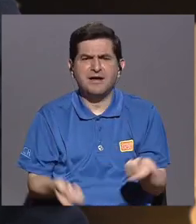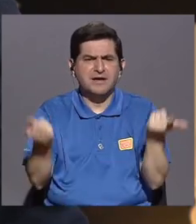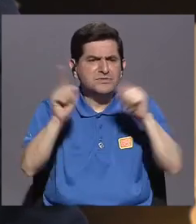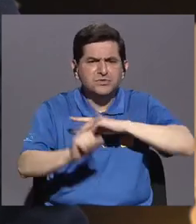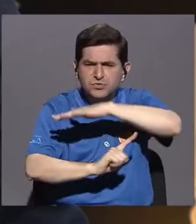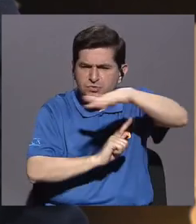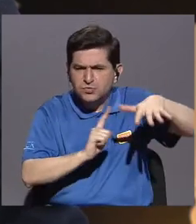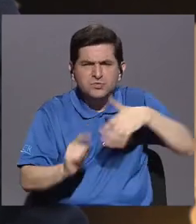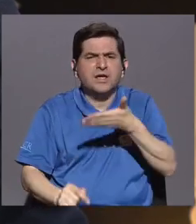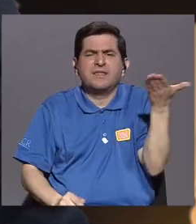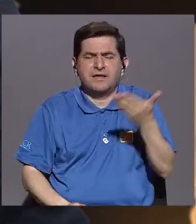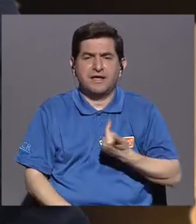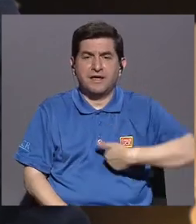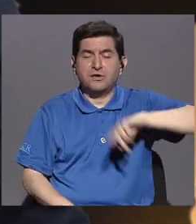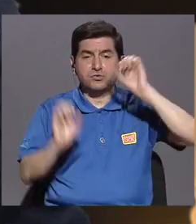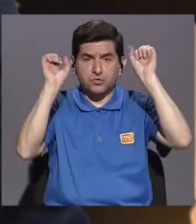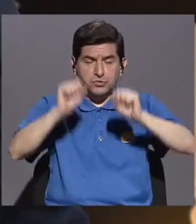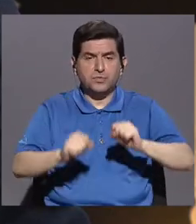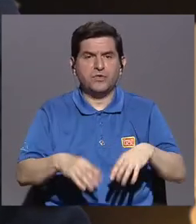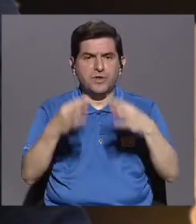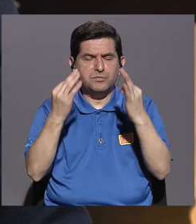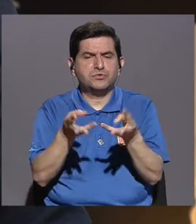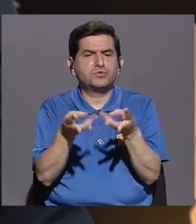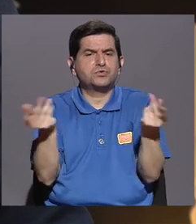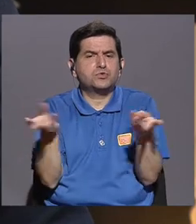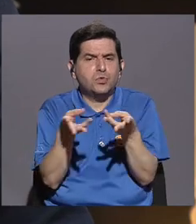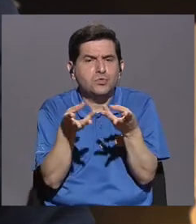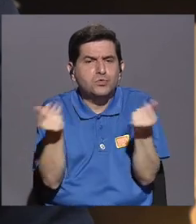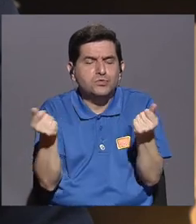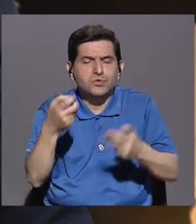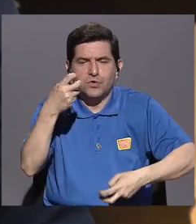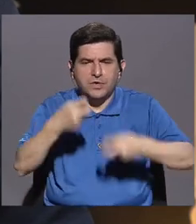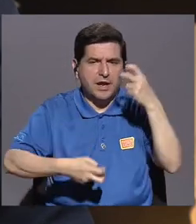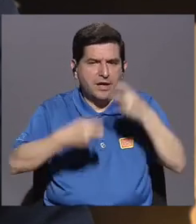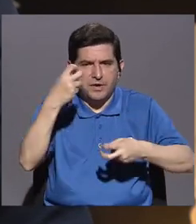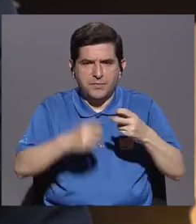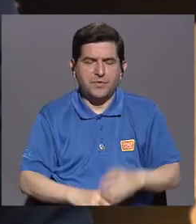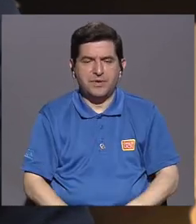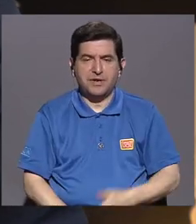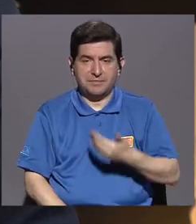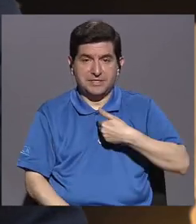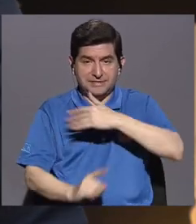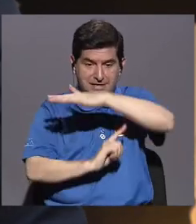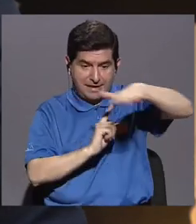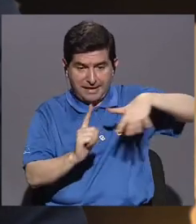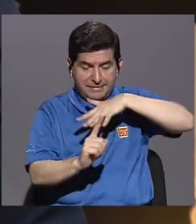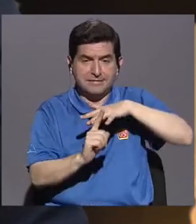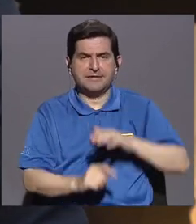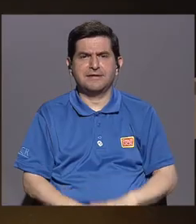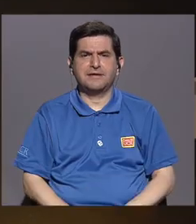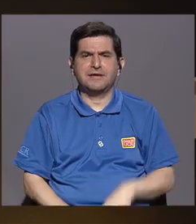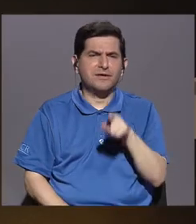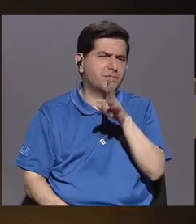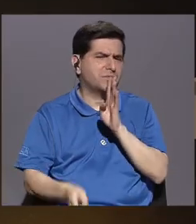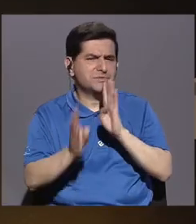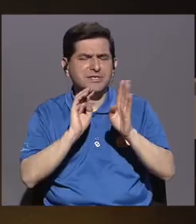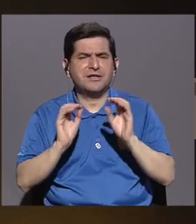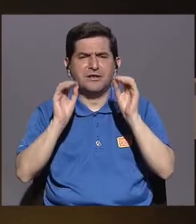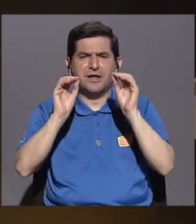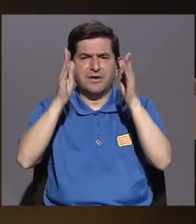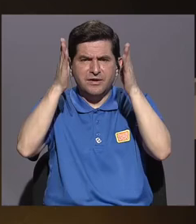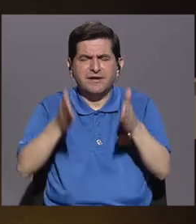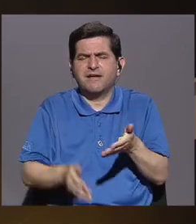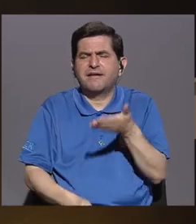pasando en el entorno y cómo podemos ponerle cabeza para solucionar los problemas que nos rodean, ¿verdad? ¿Qué has visto cuando conversas con los